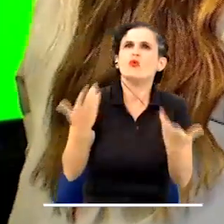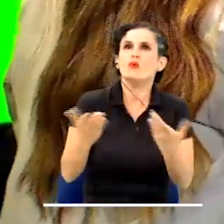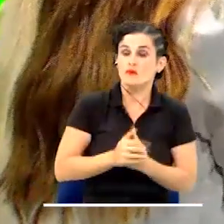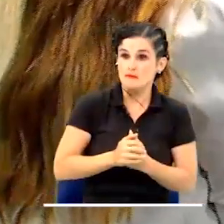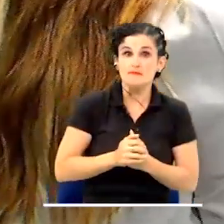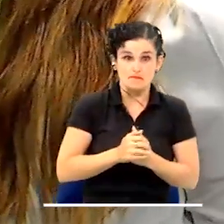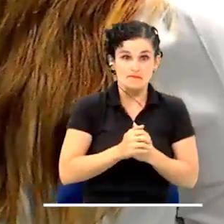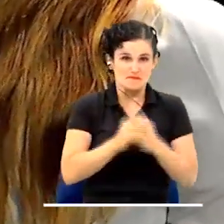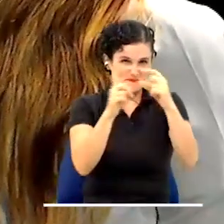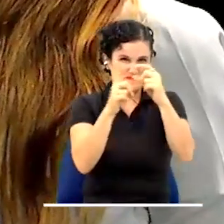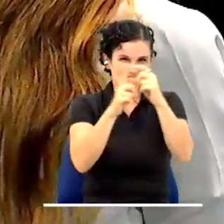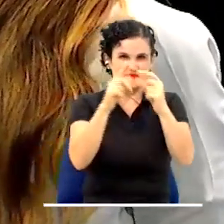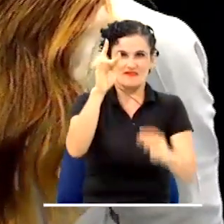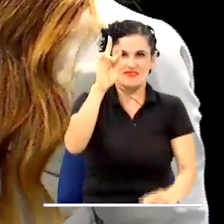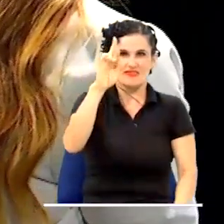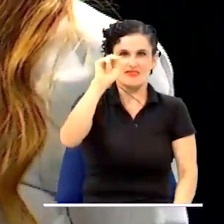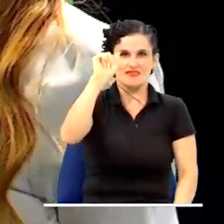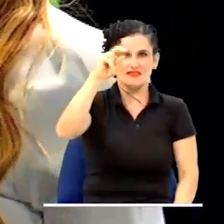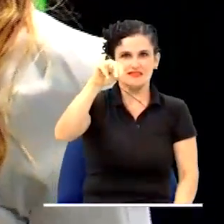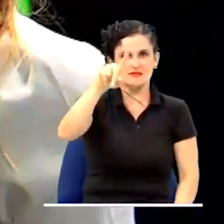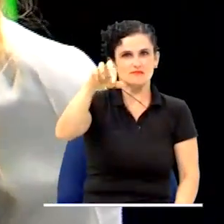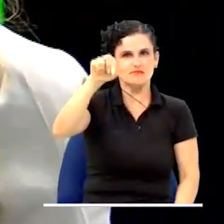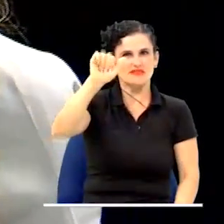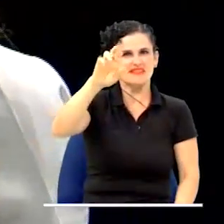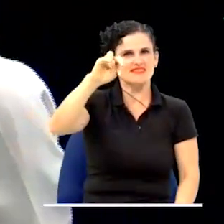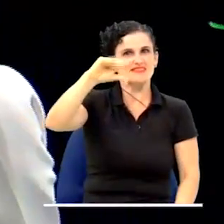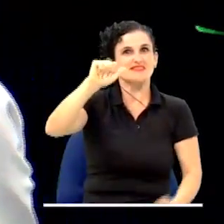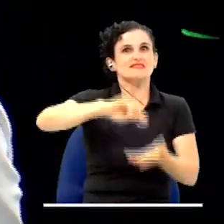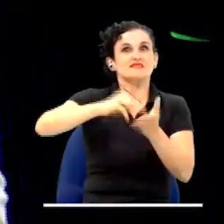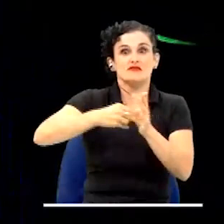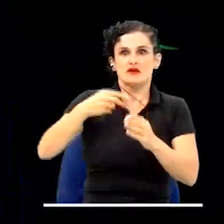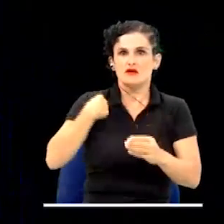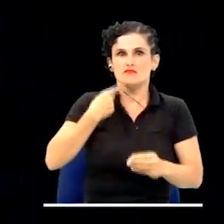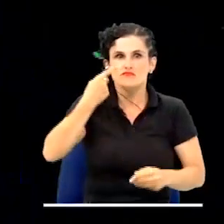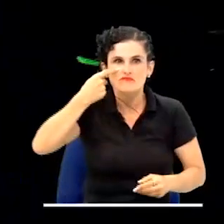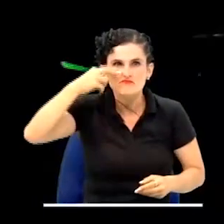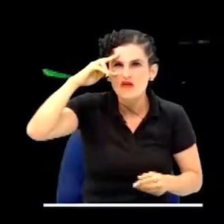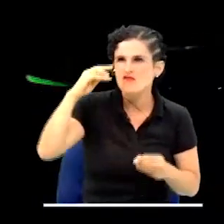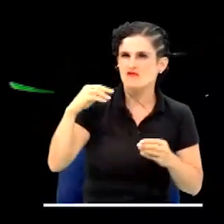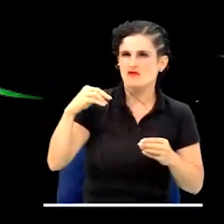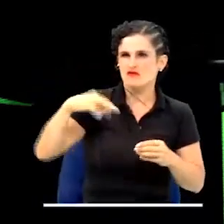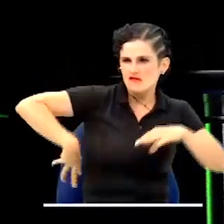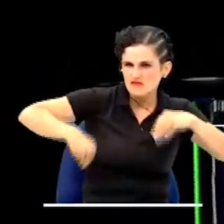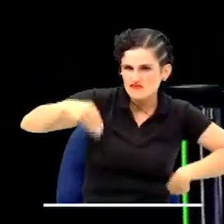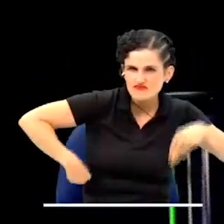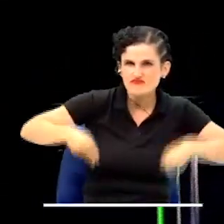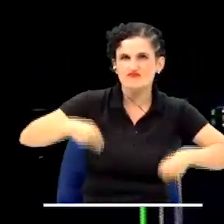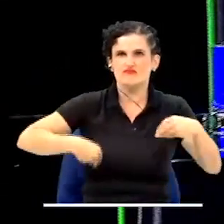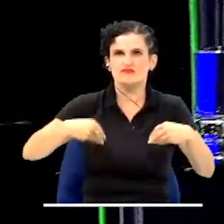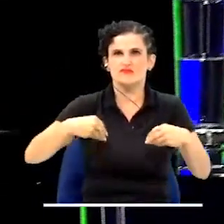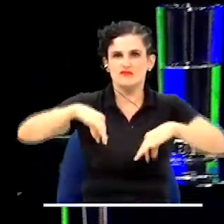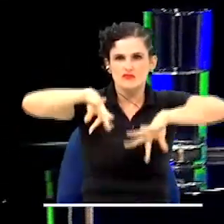La transparencia es sin duda la forma de luchar contra la corrupción. Yo me comprometí con los bumangueses